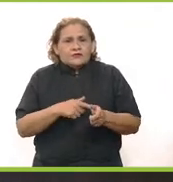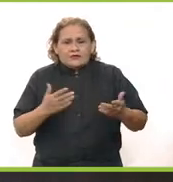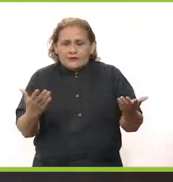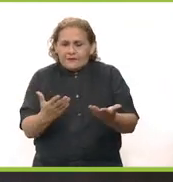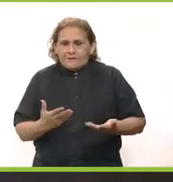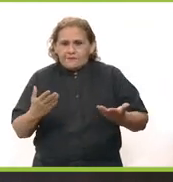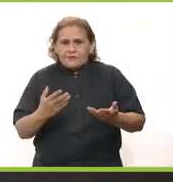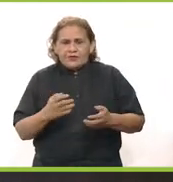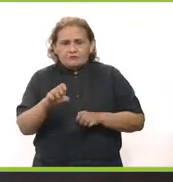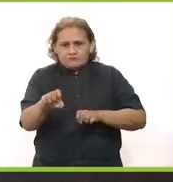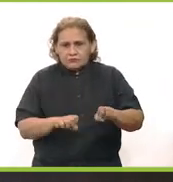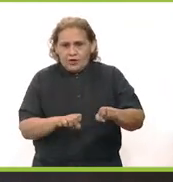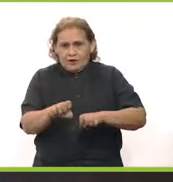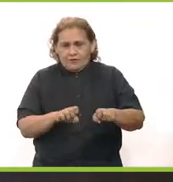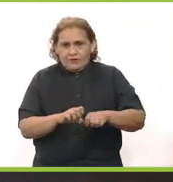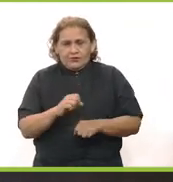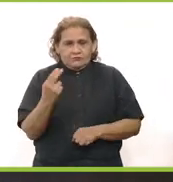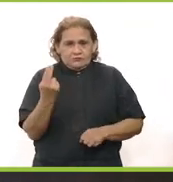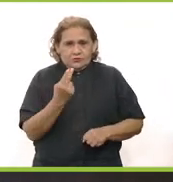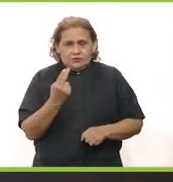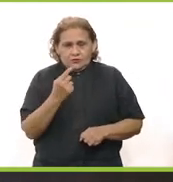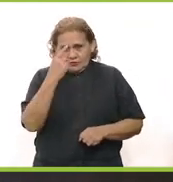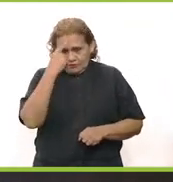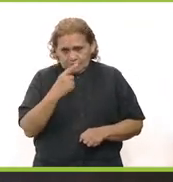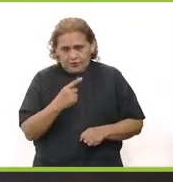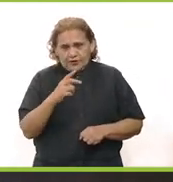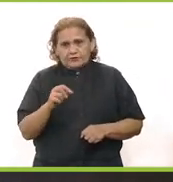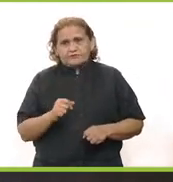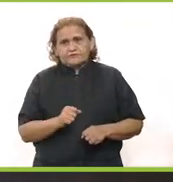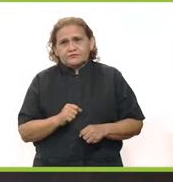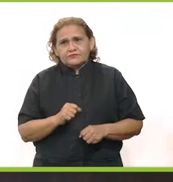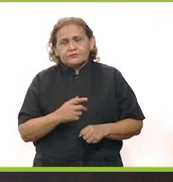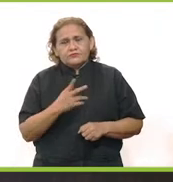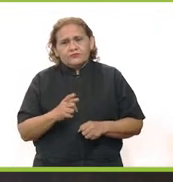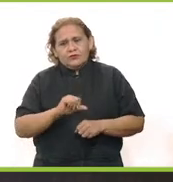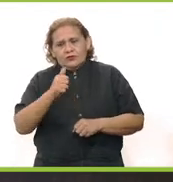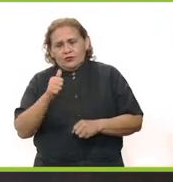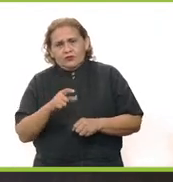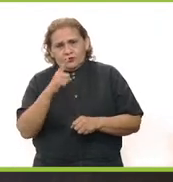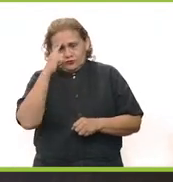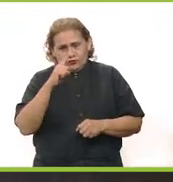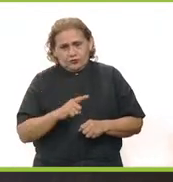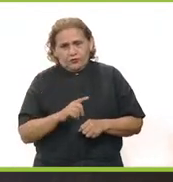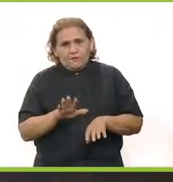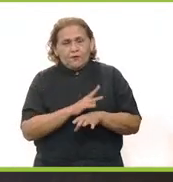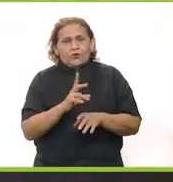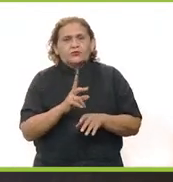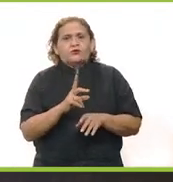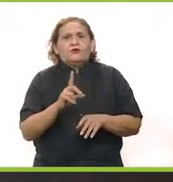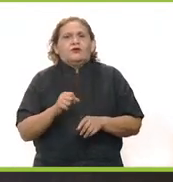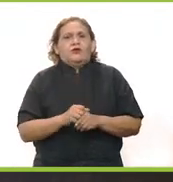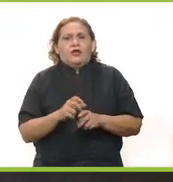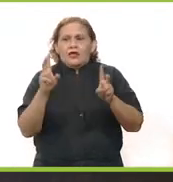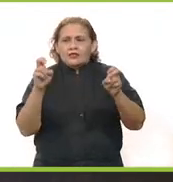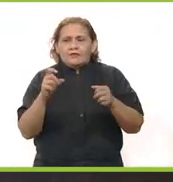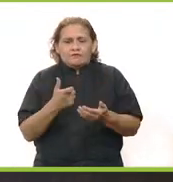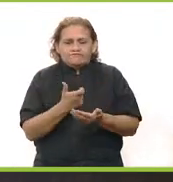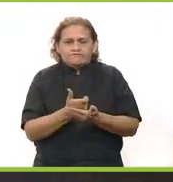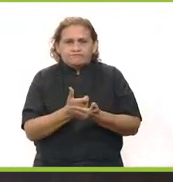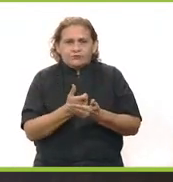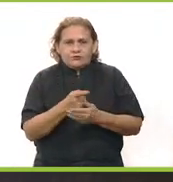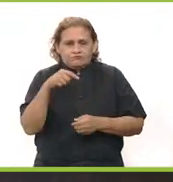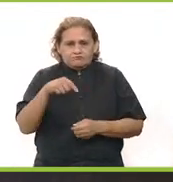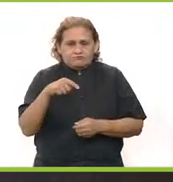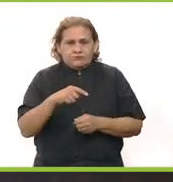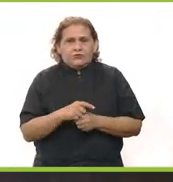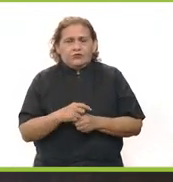que se perdieron y seguir generando los empleos que los yucatecos necesitan, no solamente nuevos empleos, sino también empleos bien pagados. Y por supuesto que el